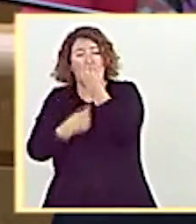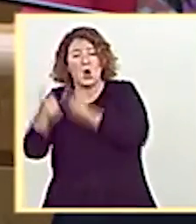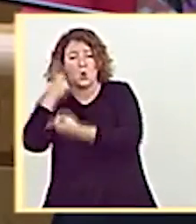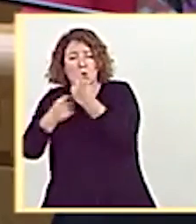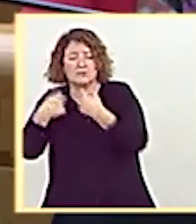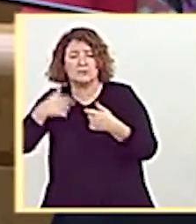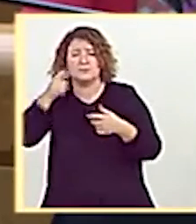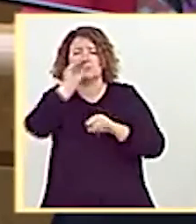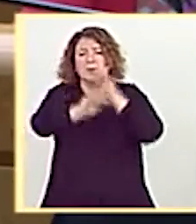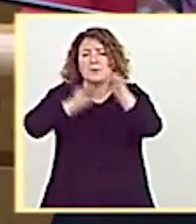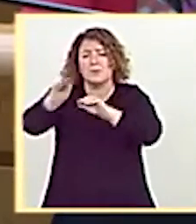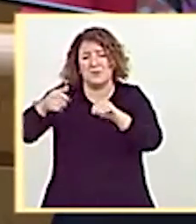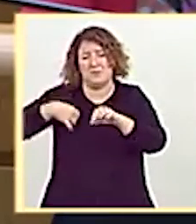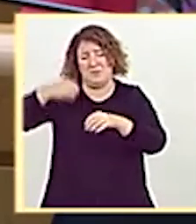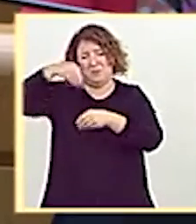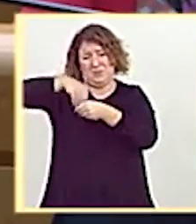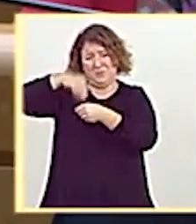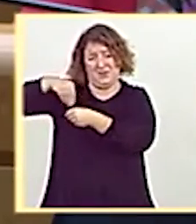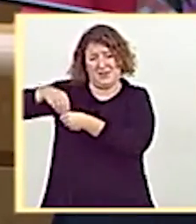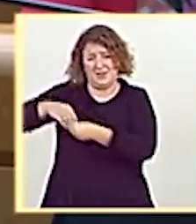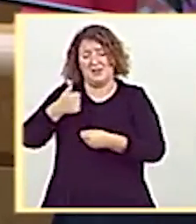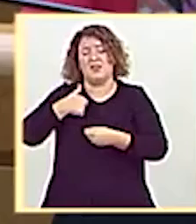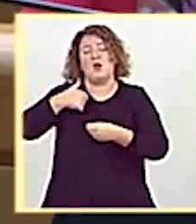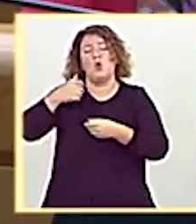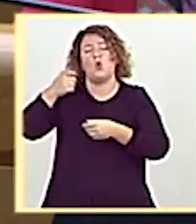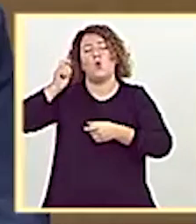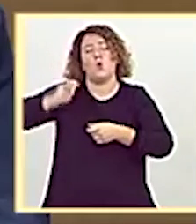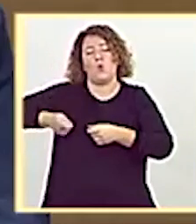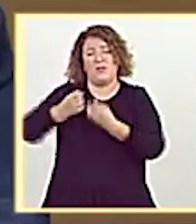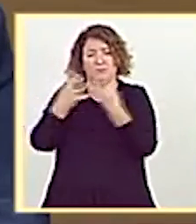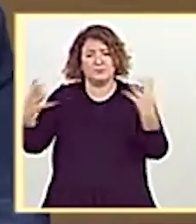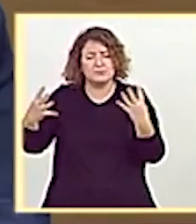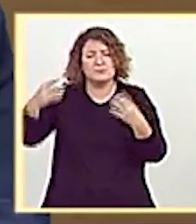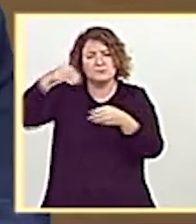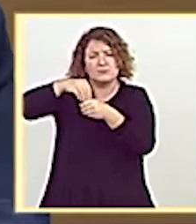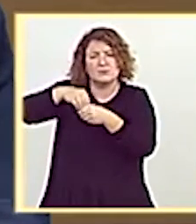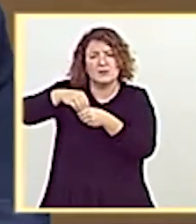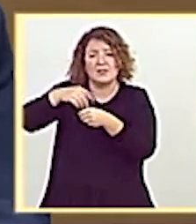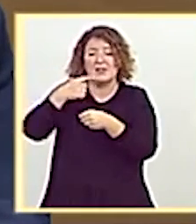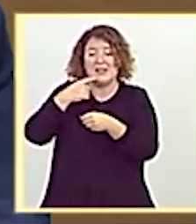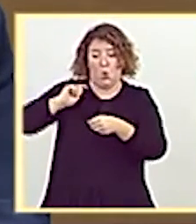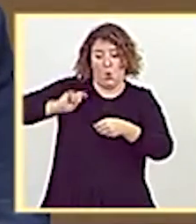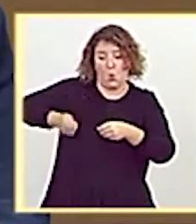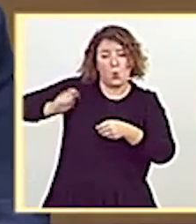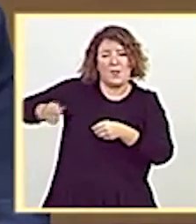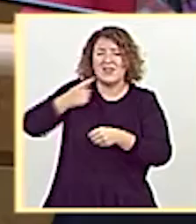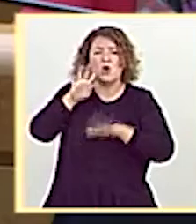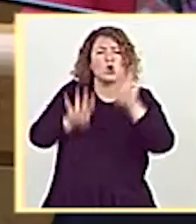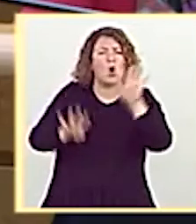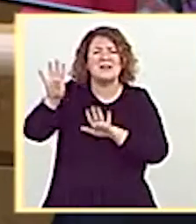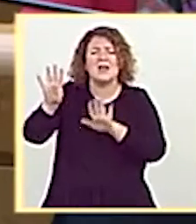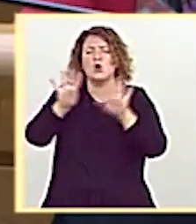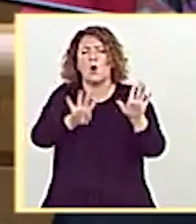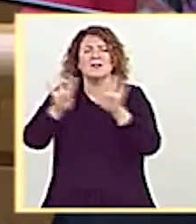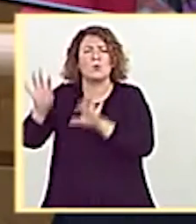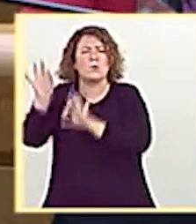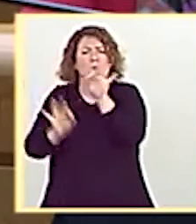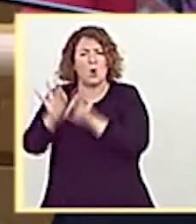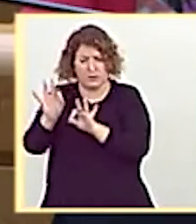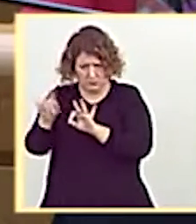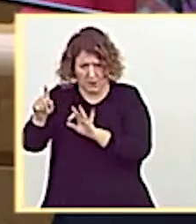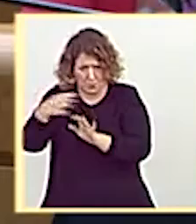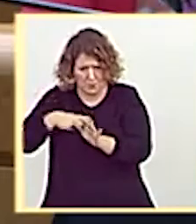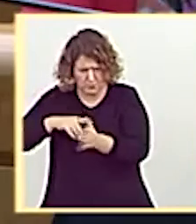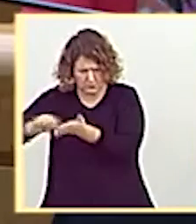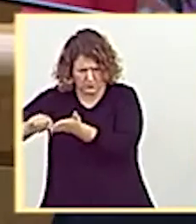carrera judicial. En ella nos dicen ellos, los jueces, nuestra carrera judicial en un 99%, anótelo,